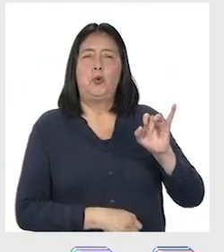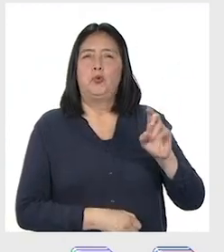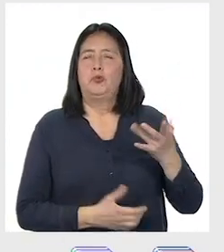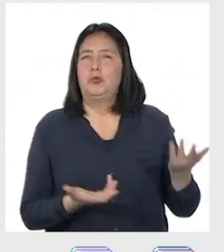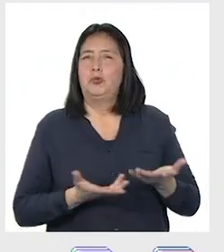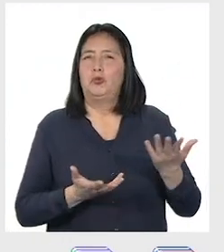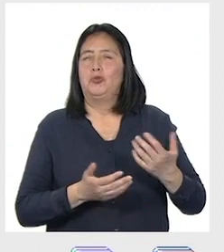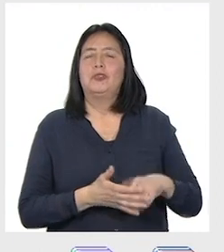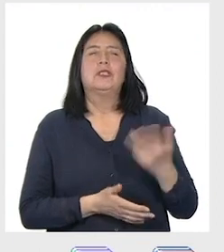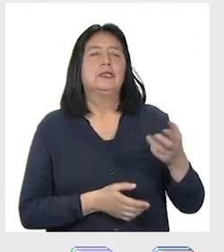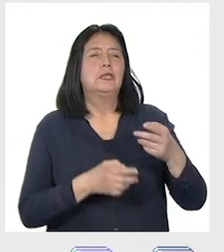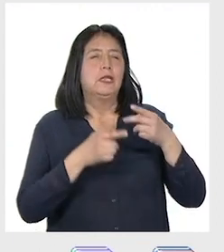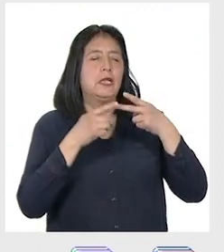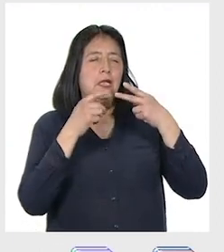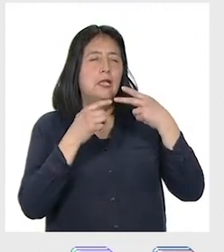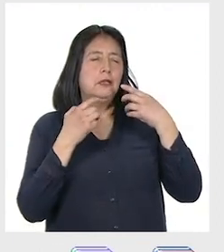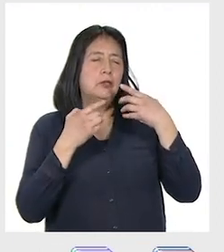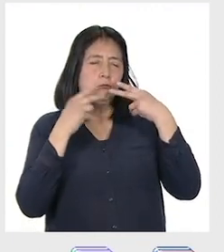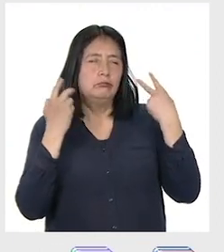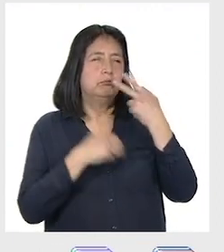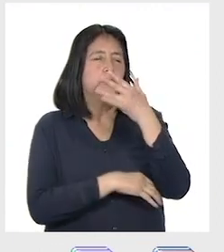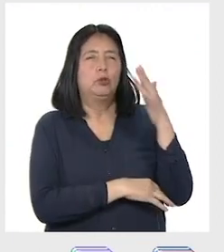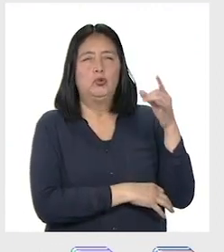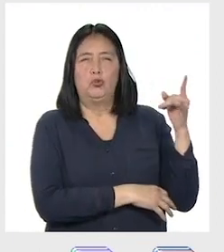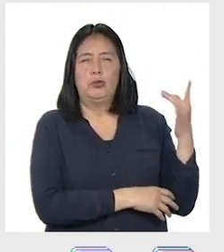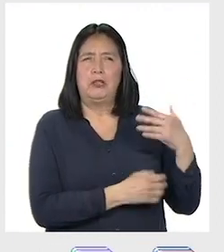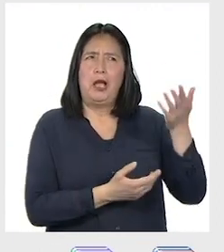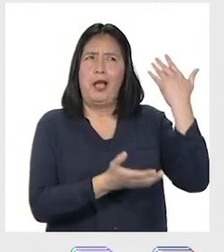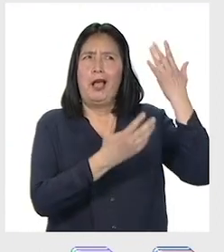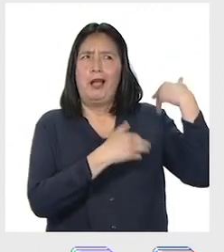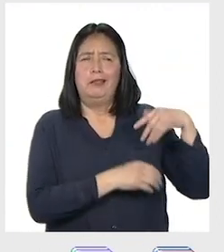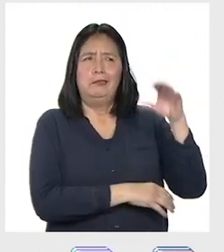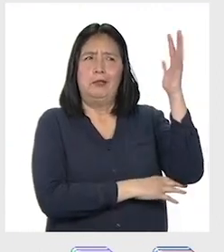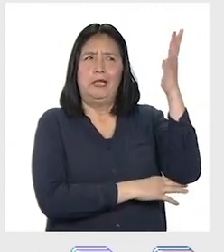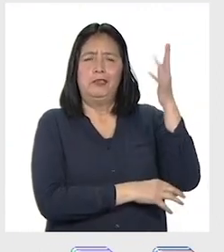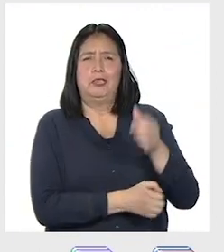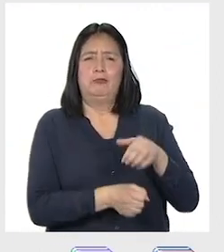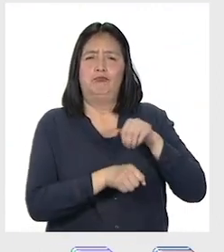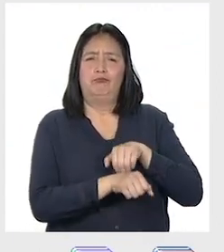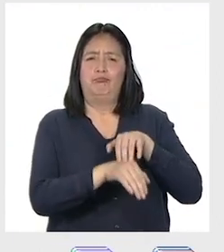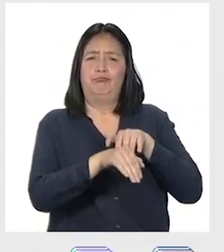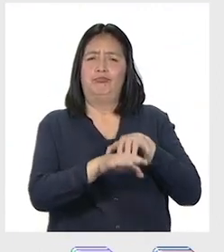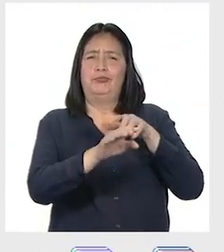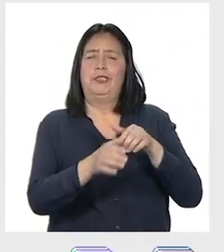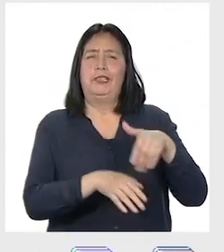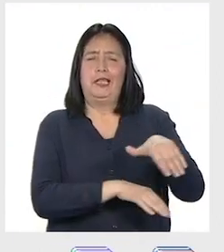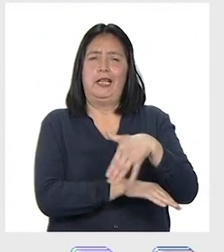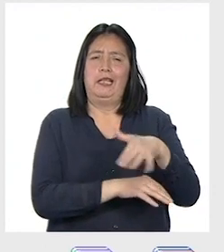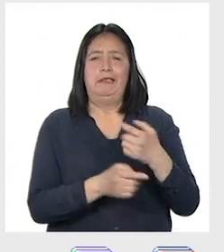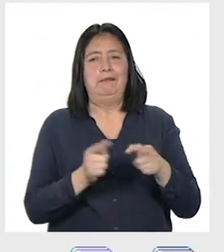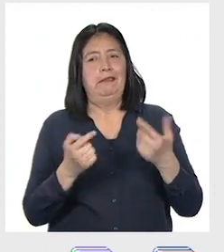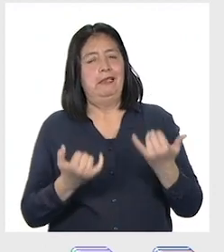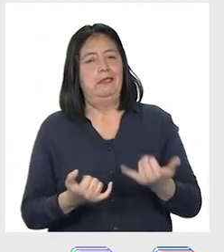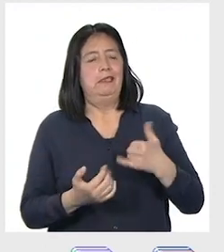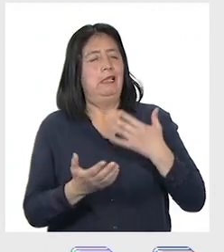les hablo desde Ucayali. Antes se hacían los paseos de la bandera por las calles de la ciudad. Pero ahora estaba conversando con mi